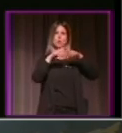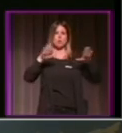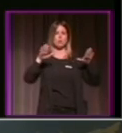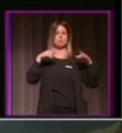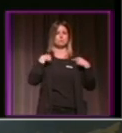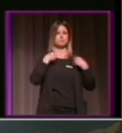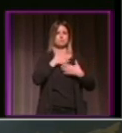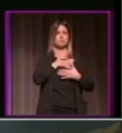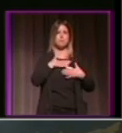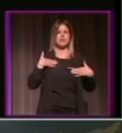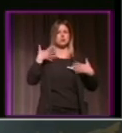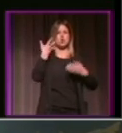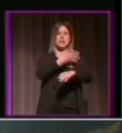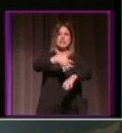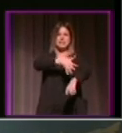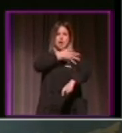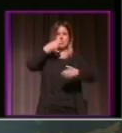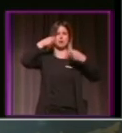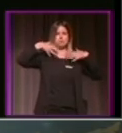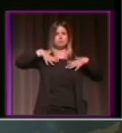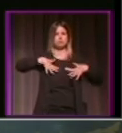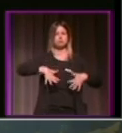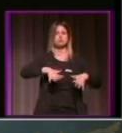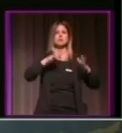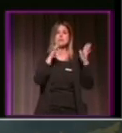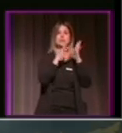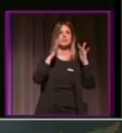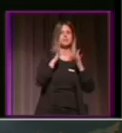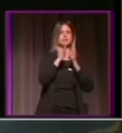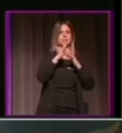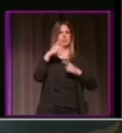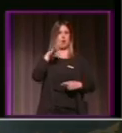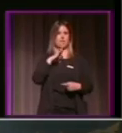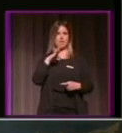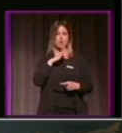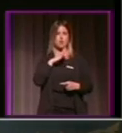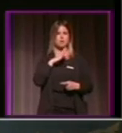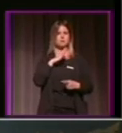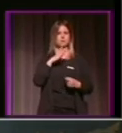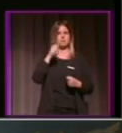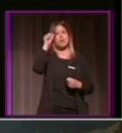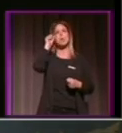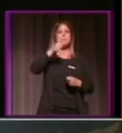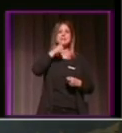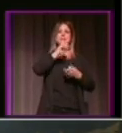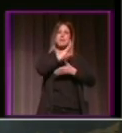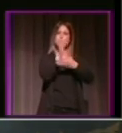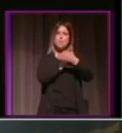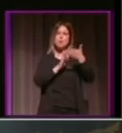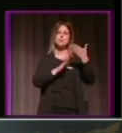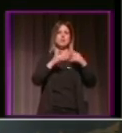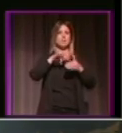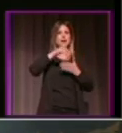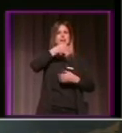que no le hemos devuelto esa gratitud y lo has dicho muy bien quizás el único año que el pregón de Granada ha tenido